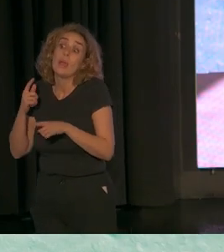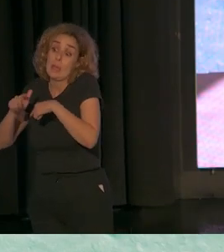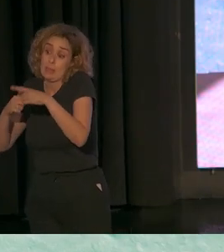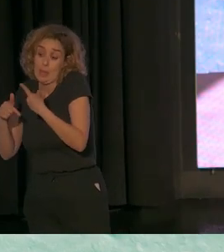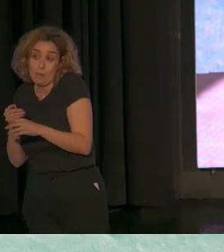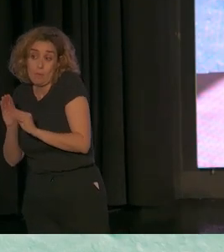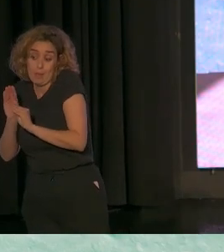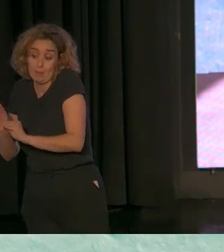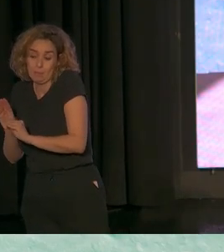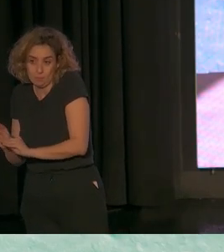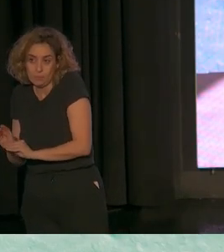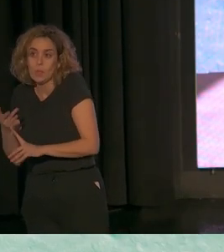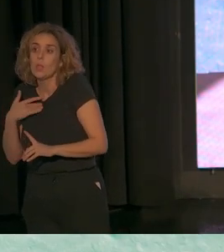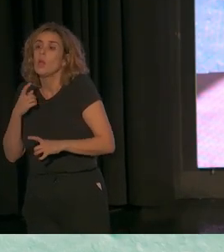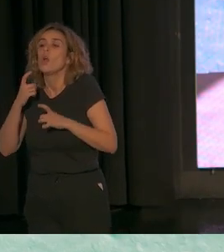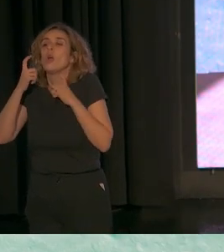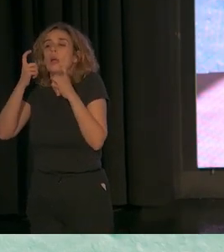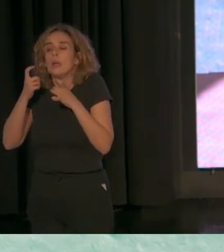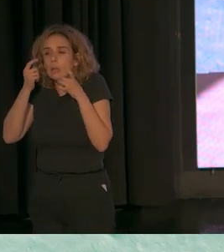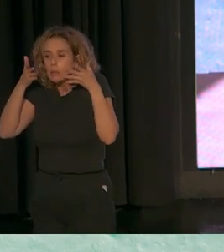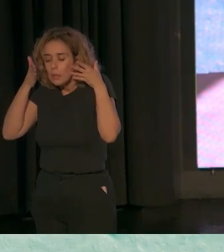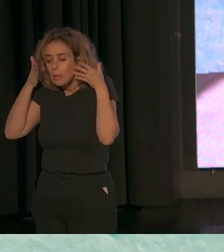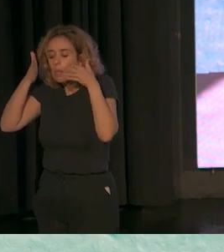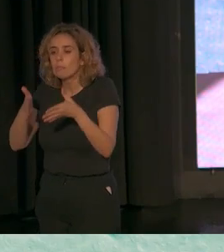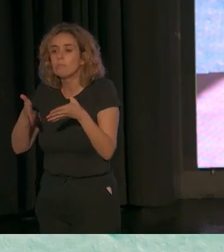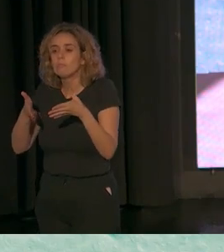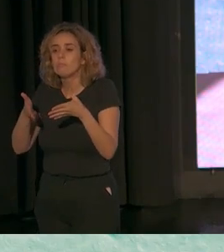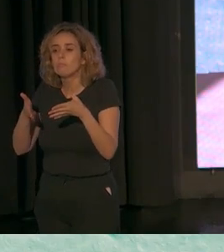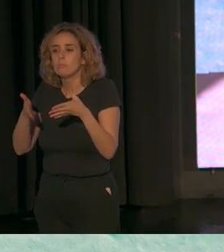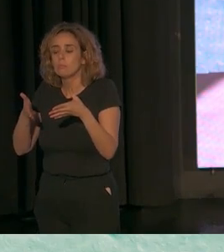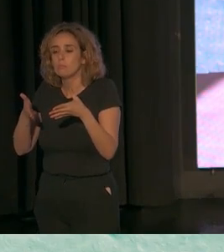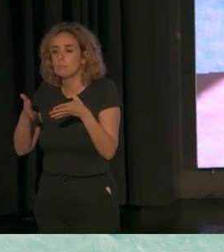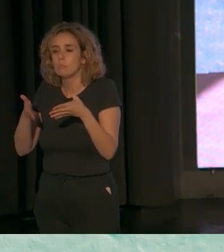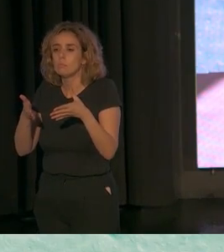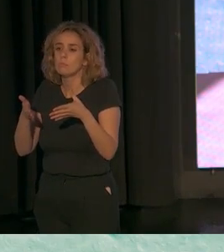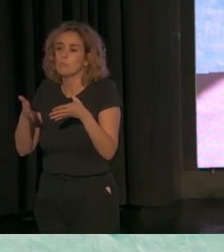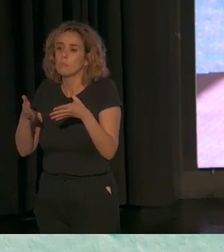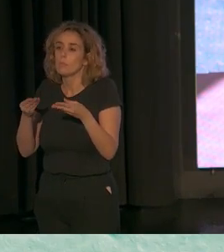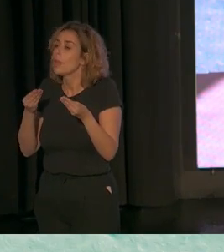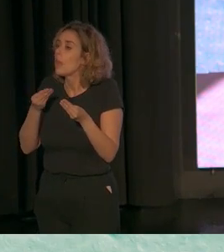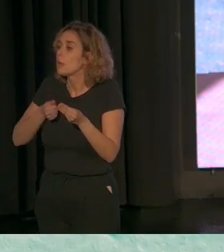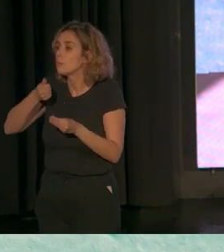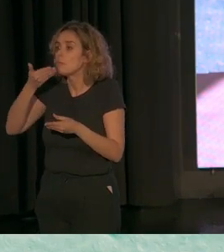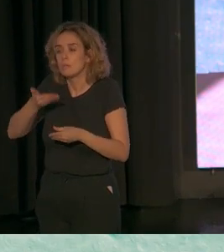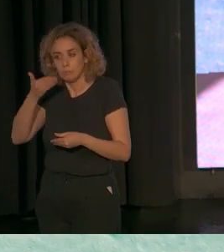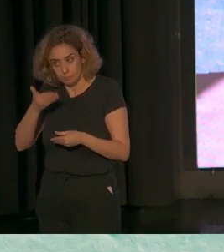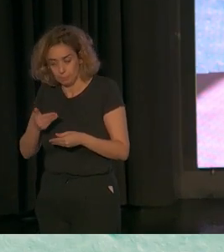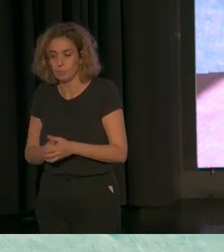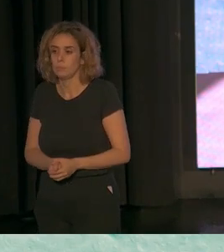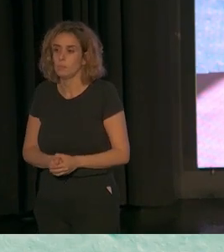de la familia. Intentaré centrarme fundamentalmente en las, llamemos, las más transversales. Miren,